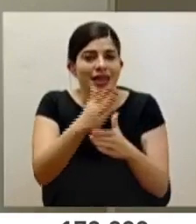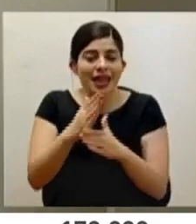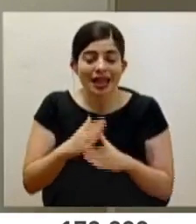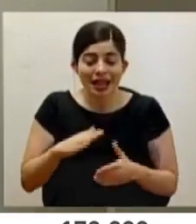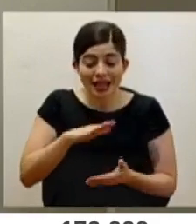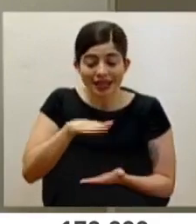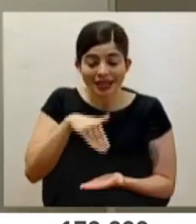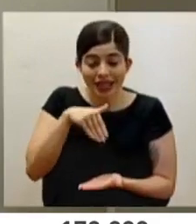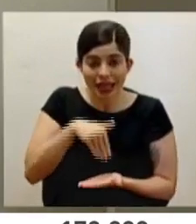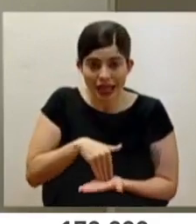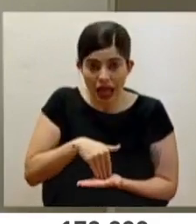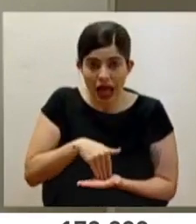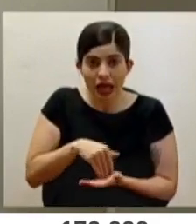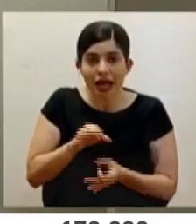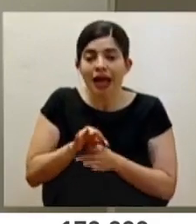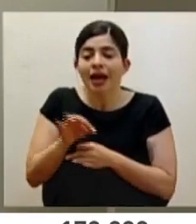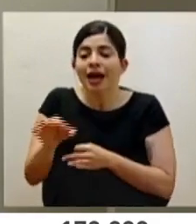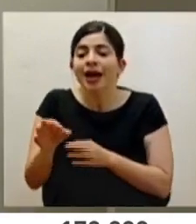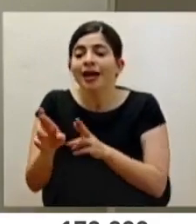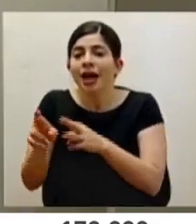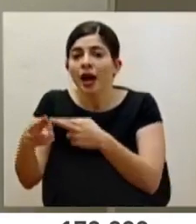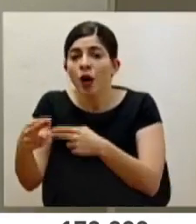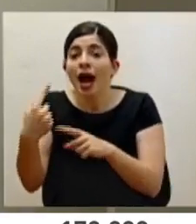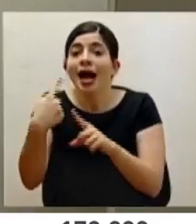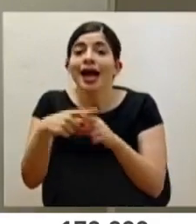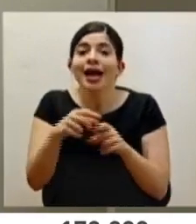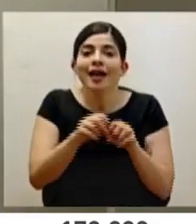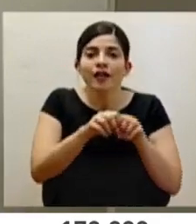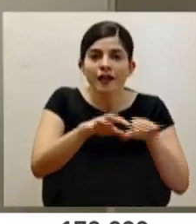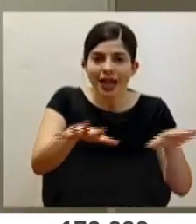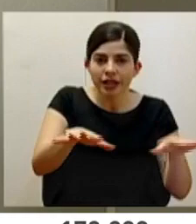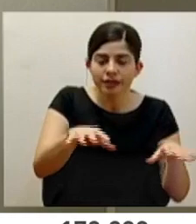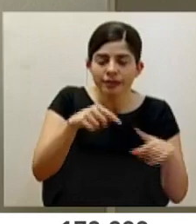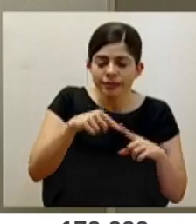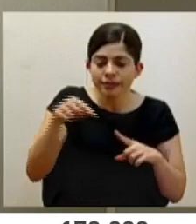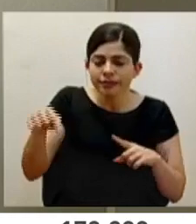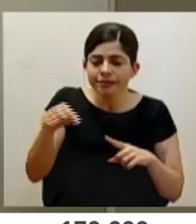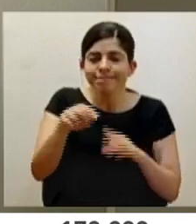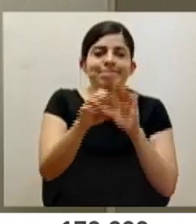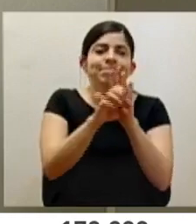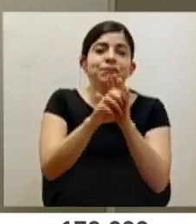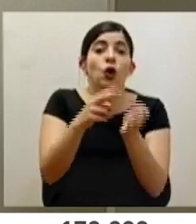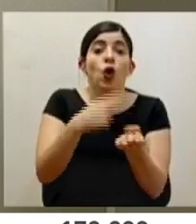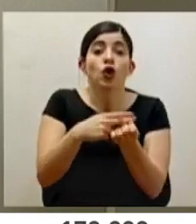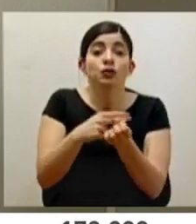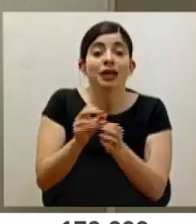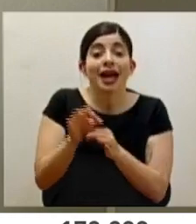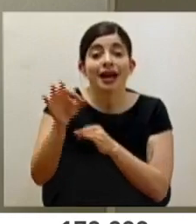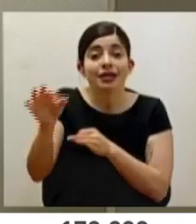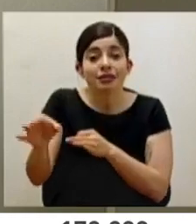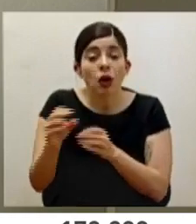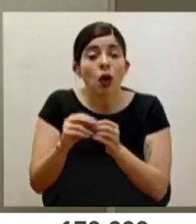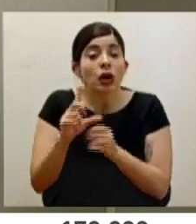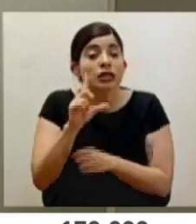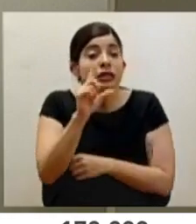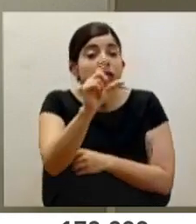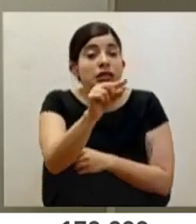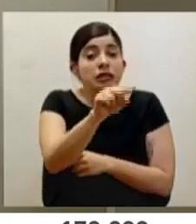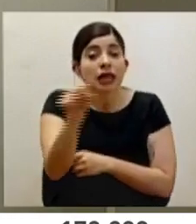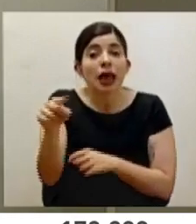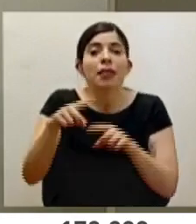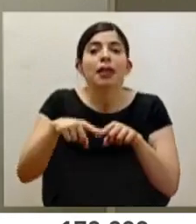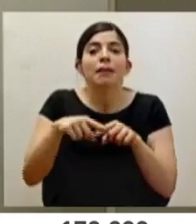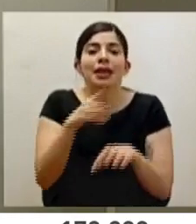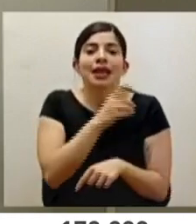nivel central, hay direcciones regionales y hay dirección de red. Por ejemplo, los hospitales regionales y periféricos dependen de la